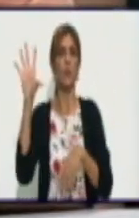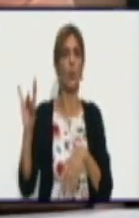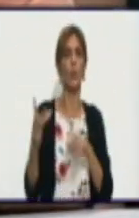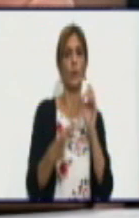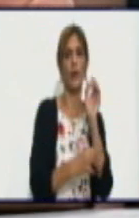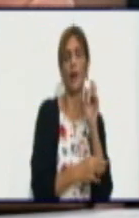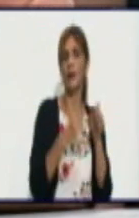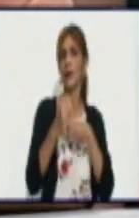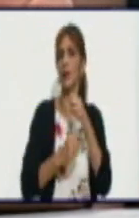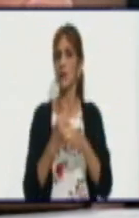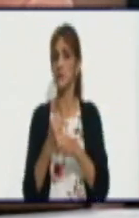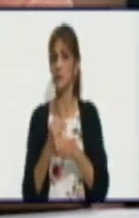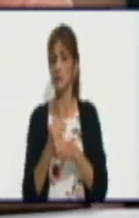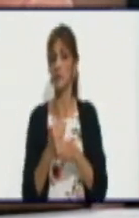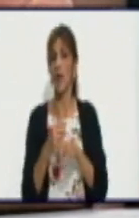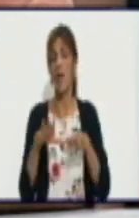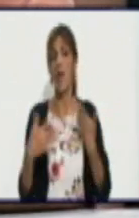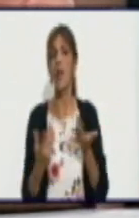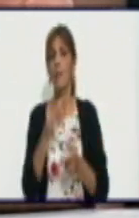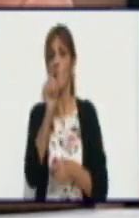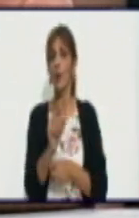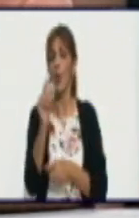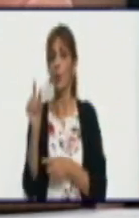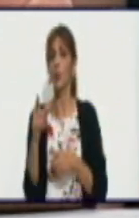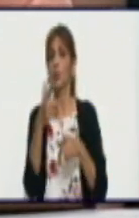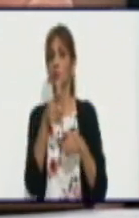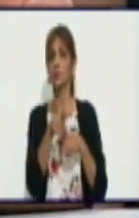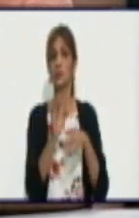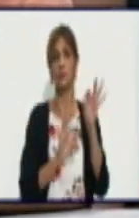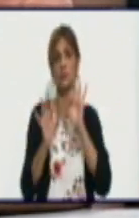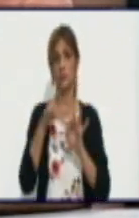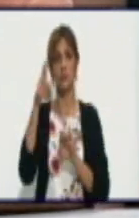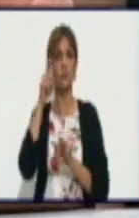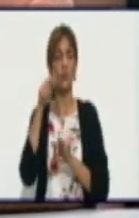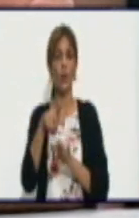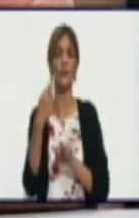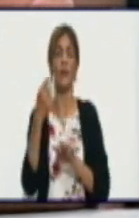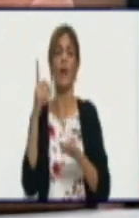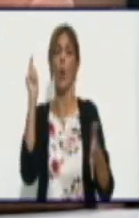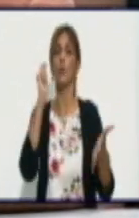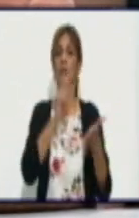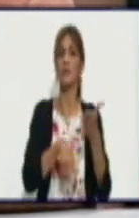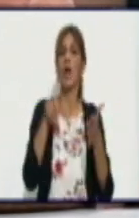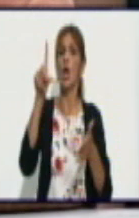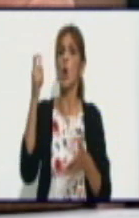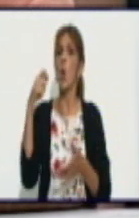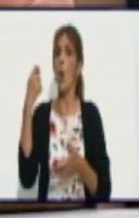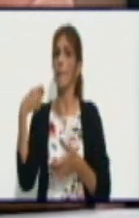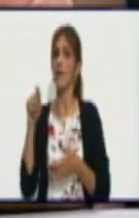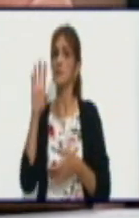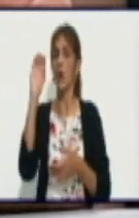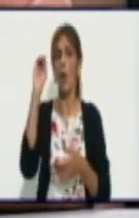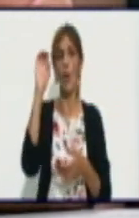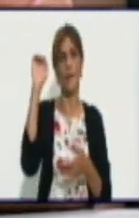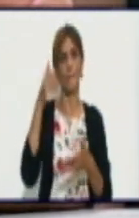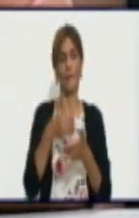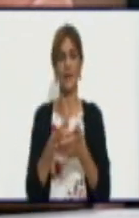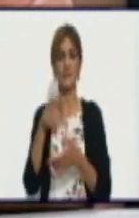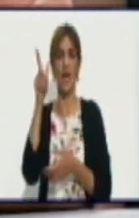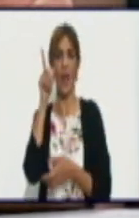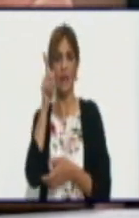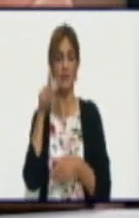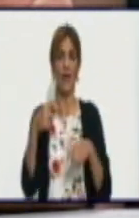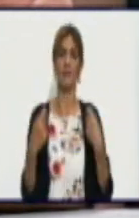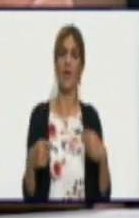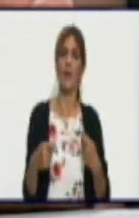tiene que contratar o con el comercio o con la empresa láctea, si es un productor de 10 vacas o menos,